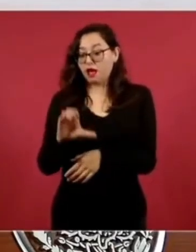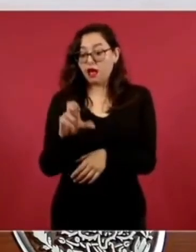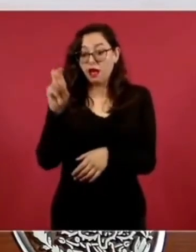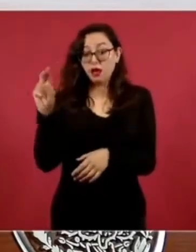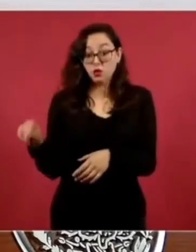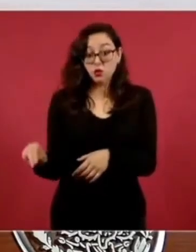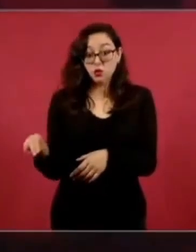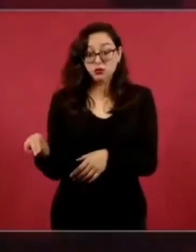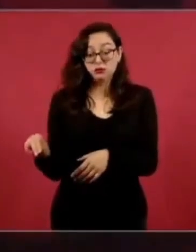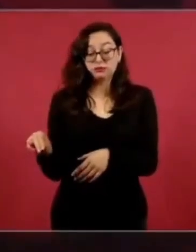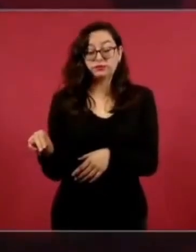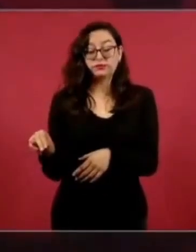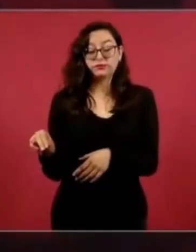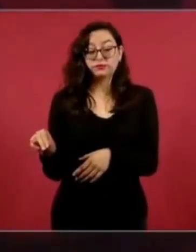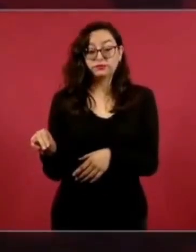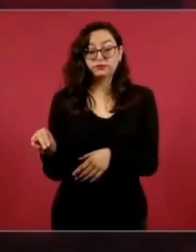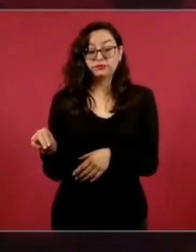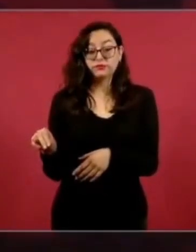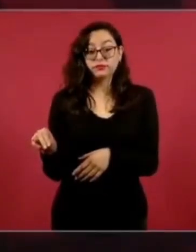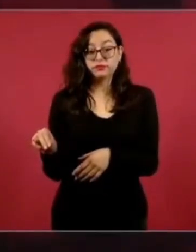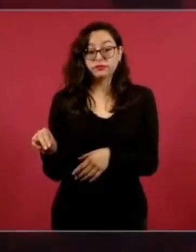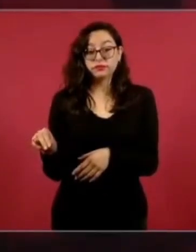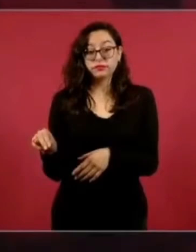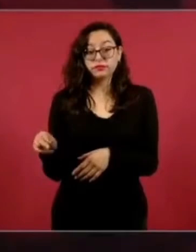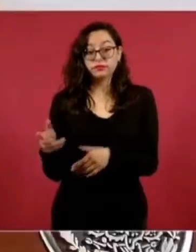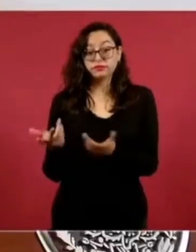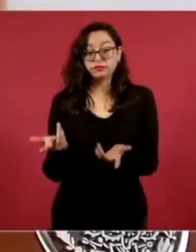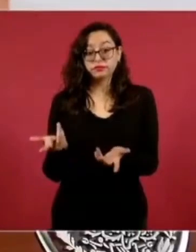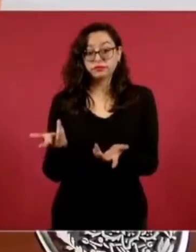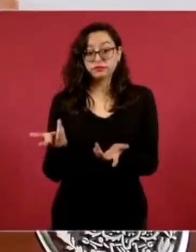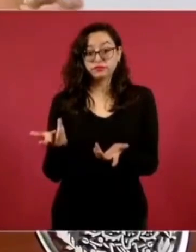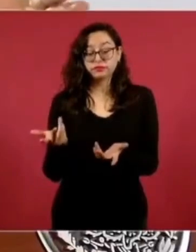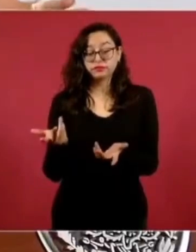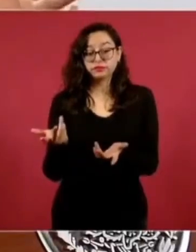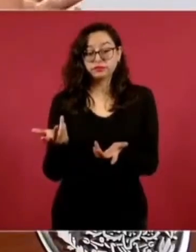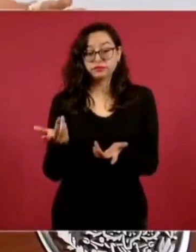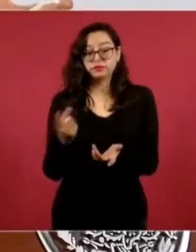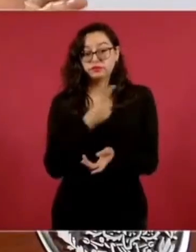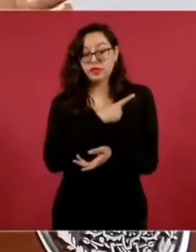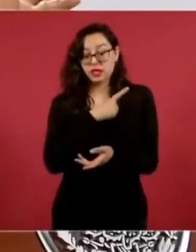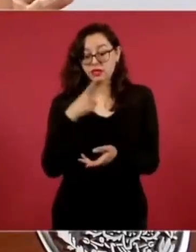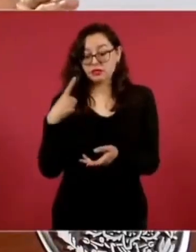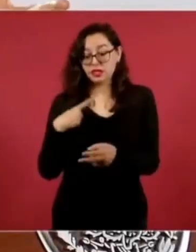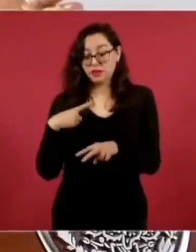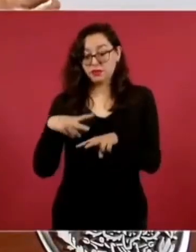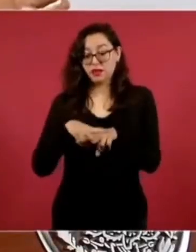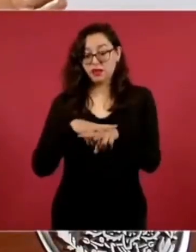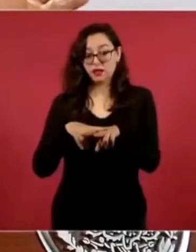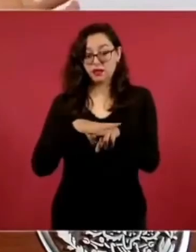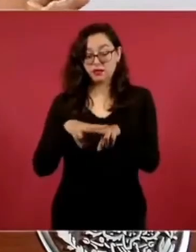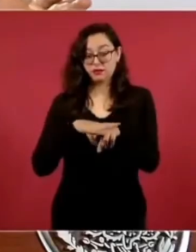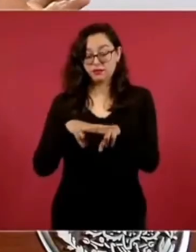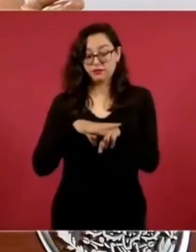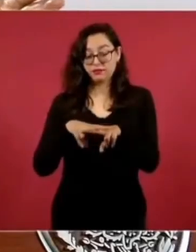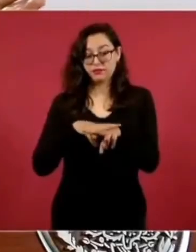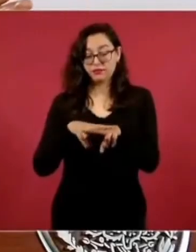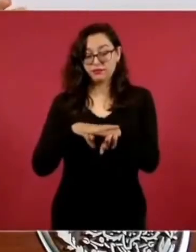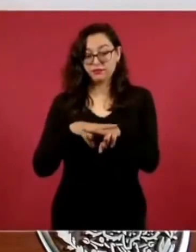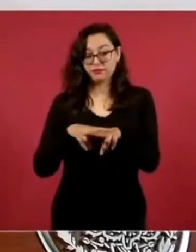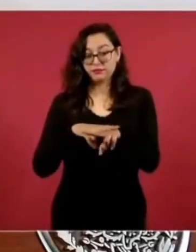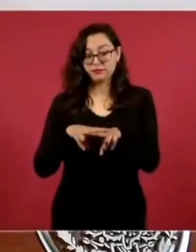que se requiere, porque se tiene que confinar la vía, las dos vías,